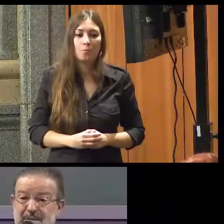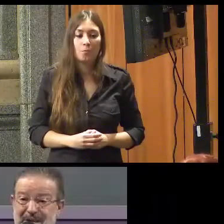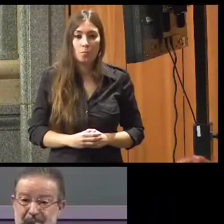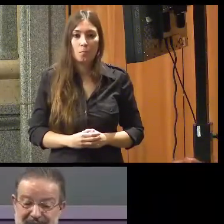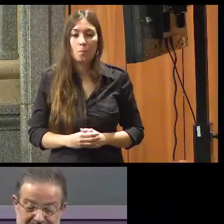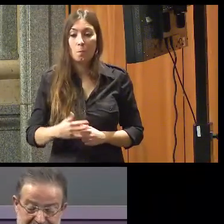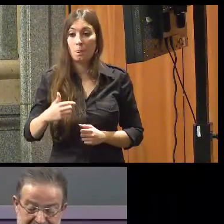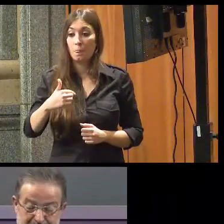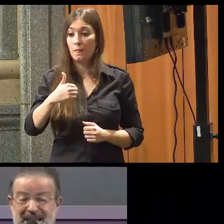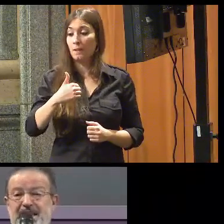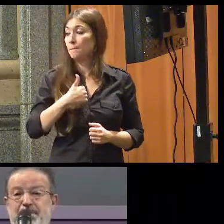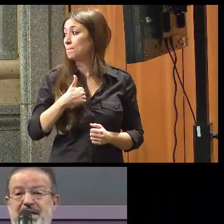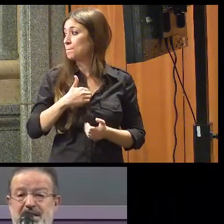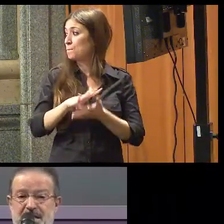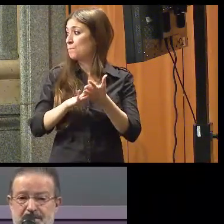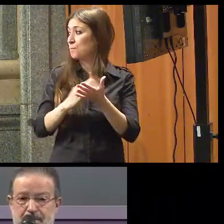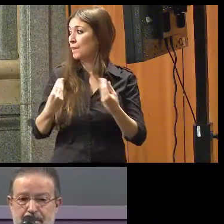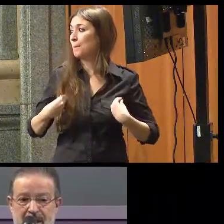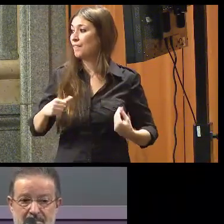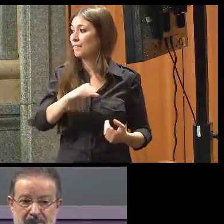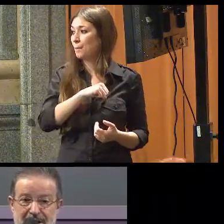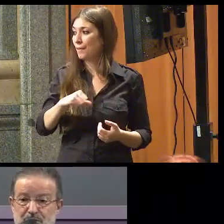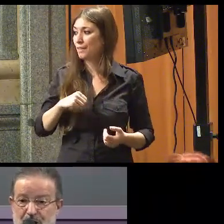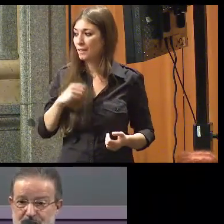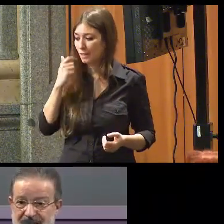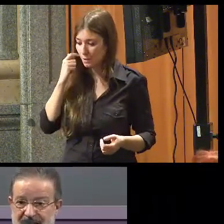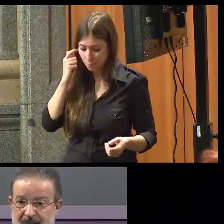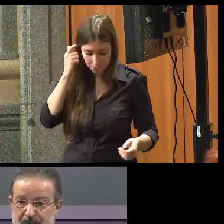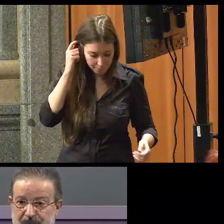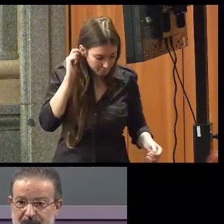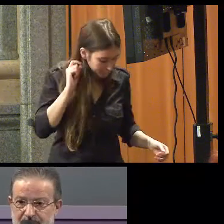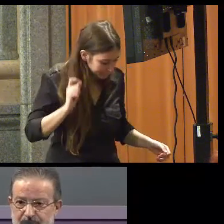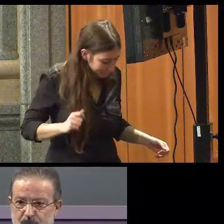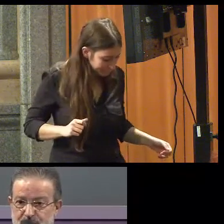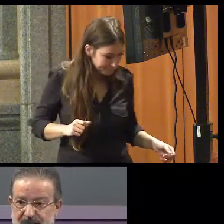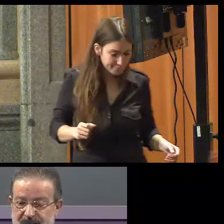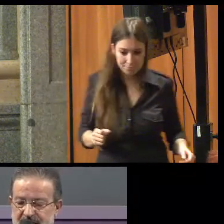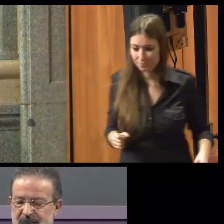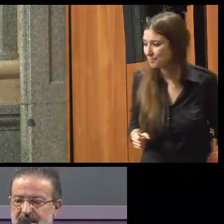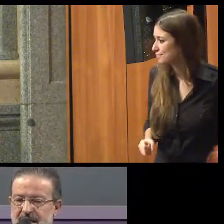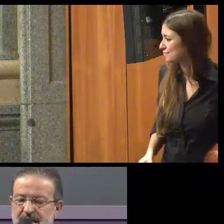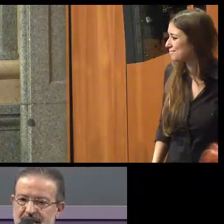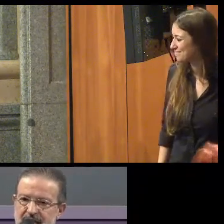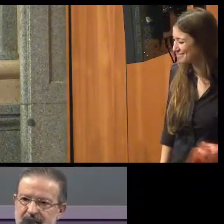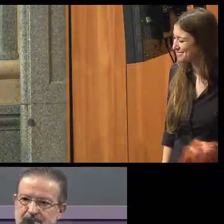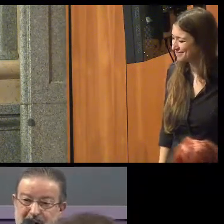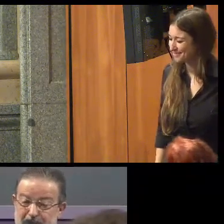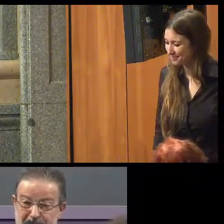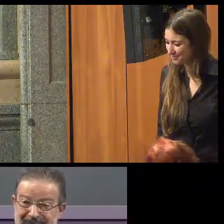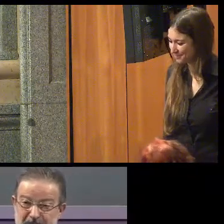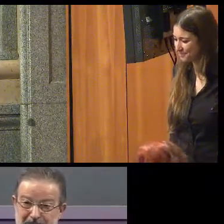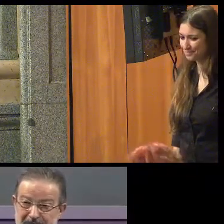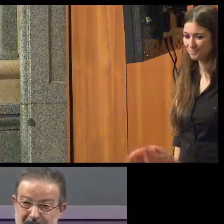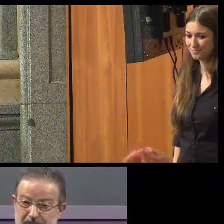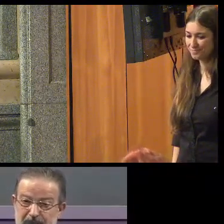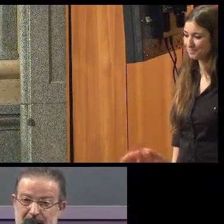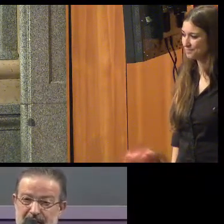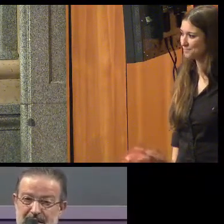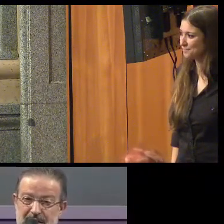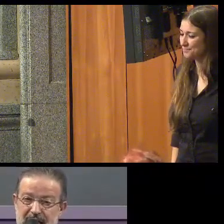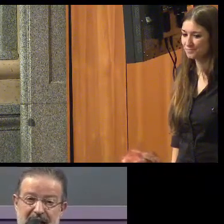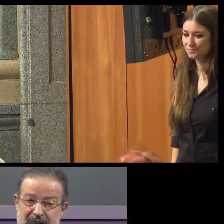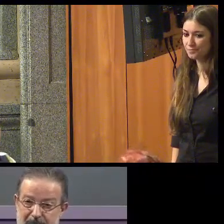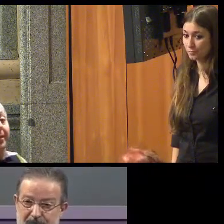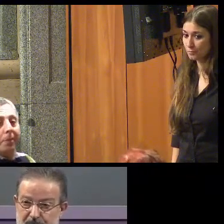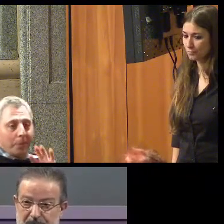Cuando a se me habla de vida independiente, me vienen muchas cosas a la cabeza, muchas. Pero la primera, la primera, la primera,